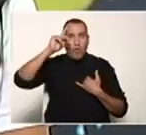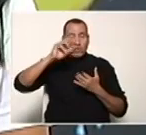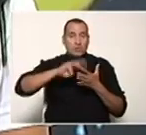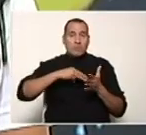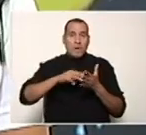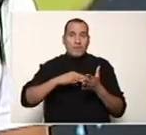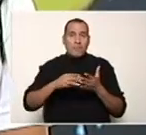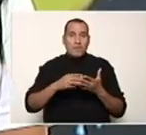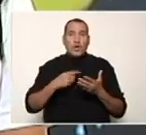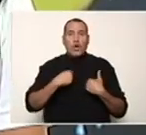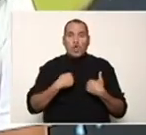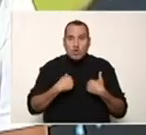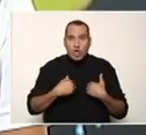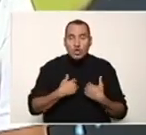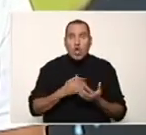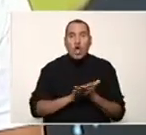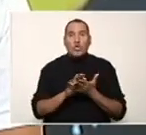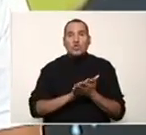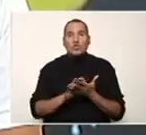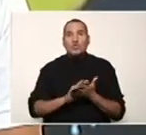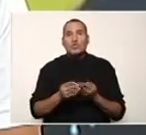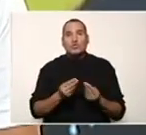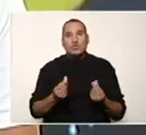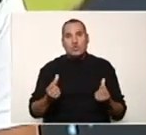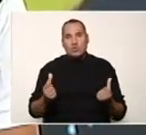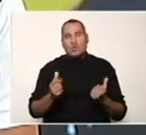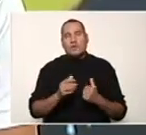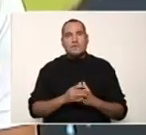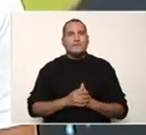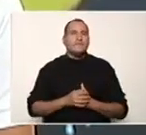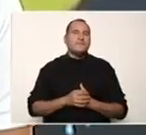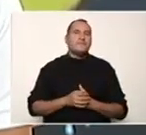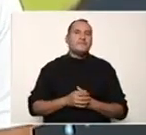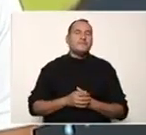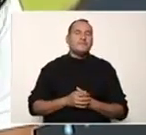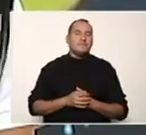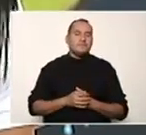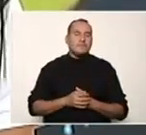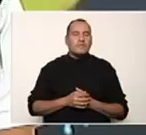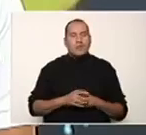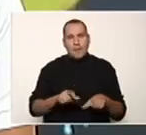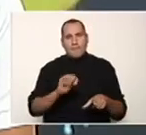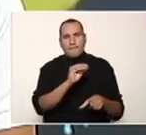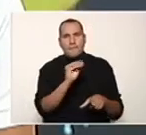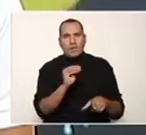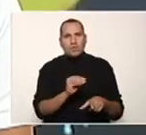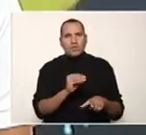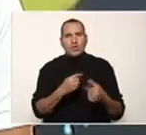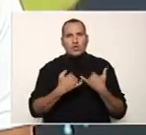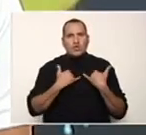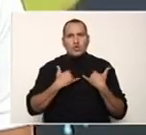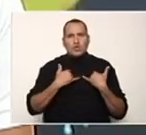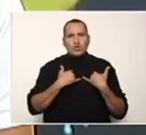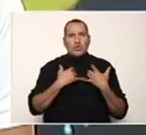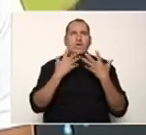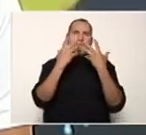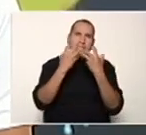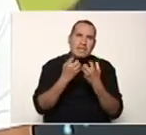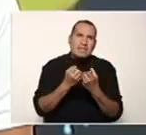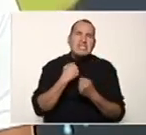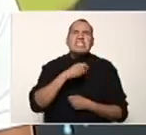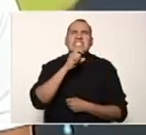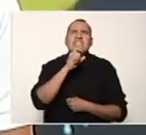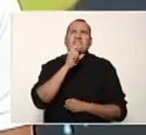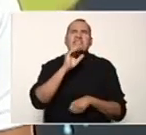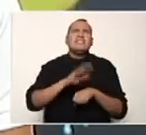matemática y finalmente establecer también una reflexión acerca de qué aprendí, qué dificultades confronté,